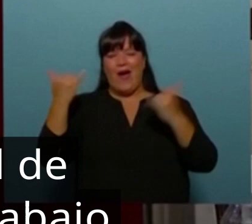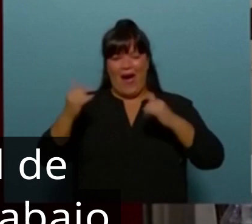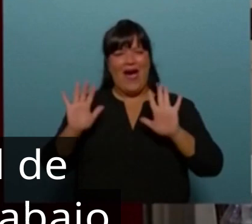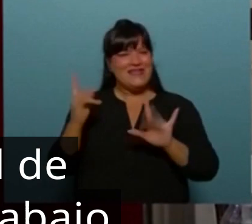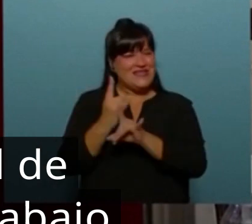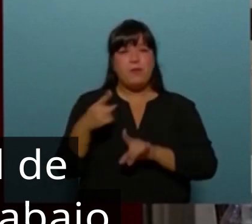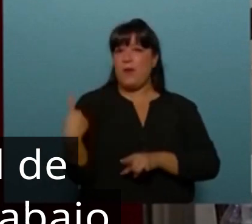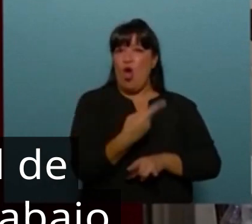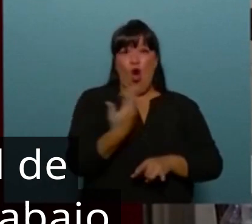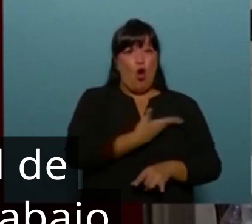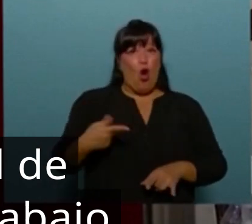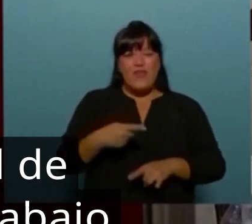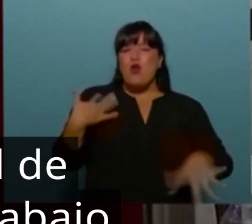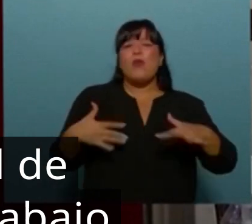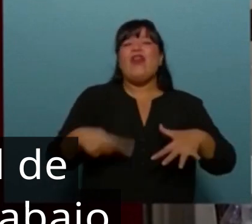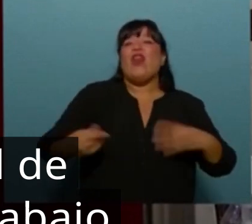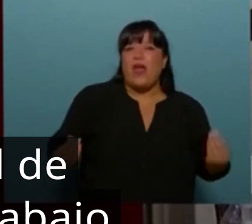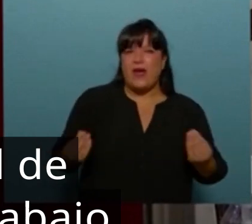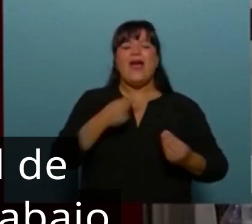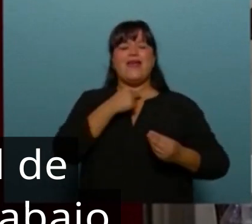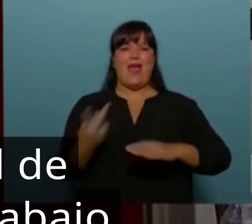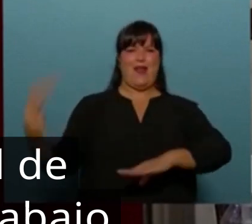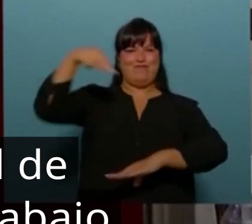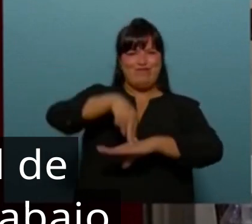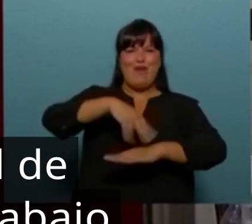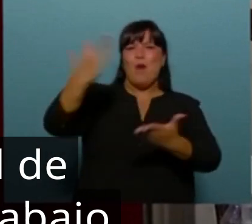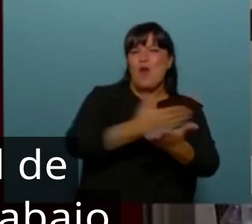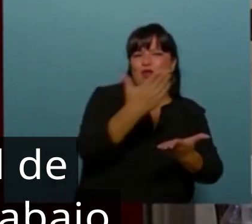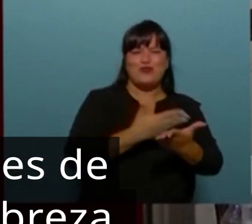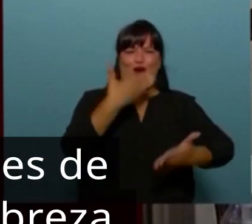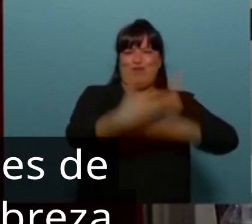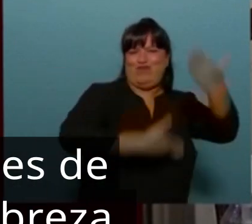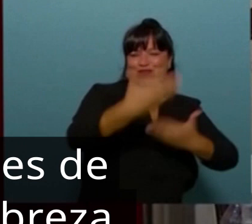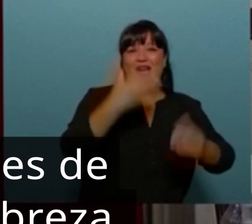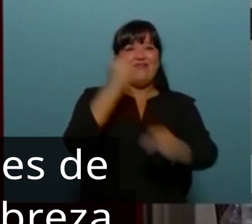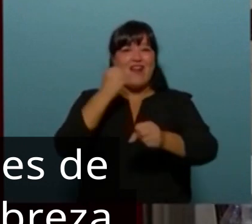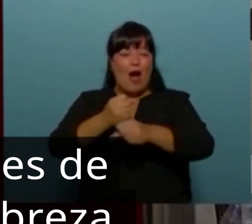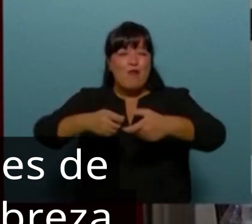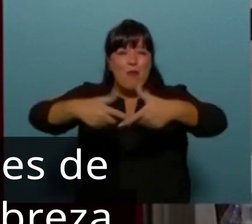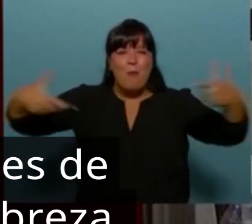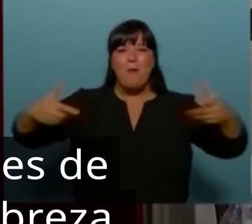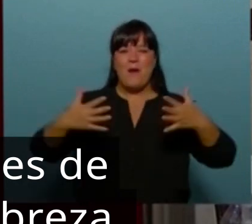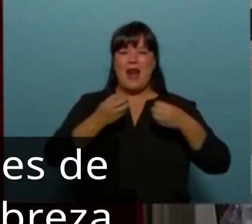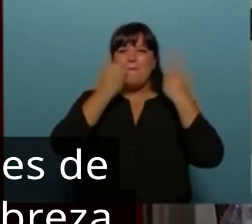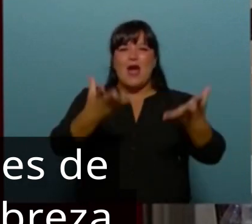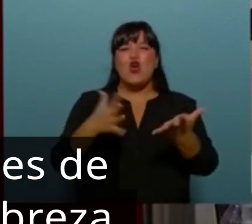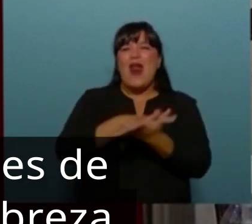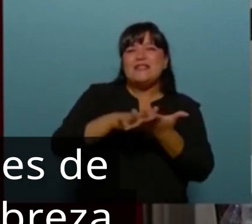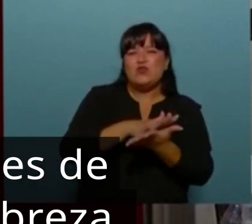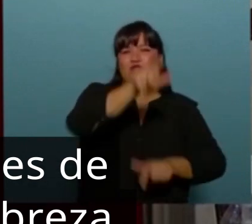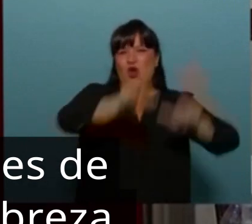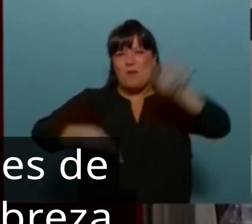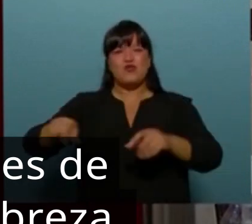Nuestro gobierno el único apuro que tiene es el de poner de pie a la producción y al trabajo para poder mejorar la situación de millones de familias